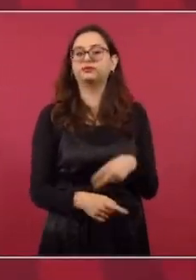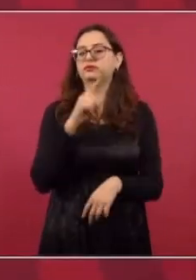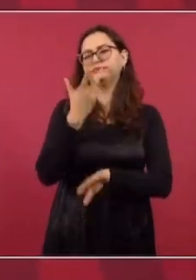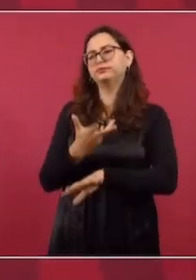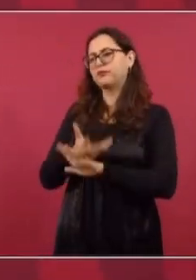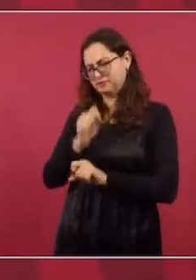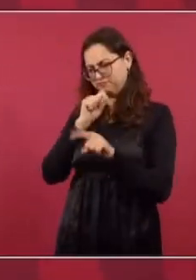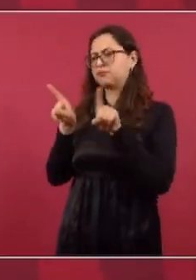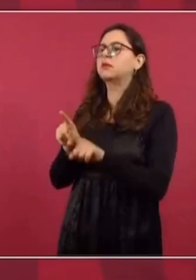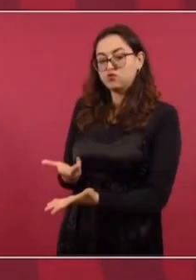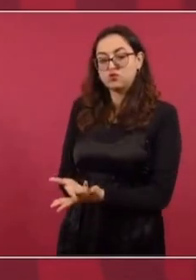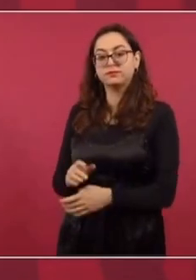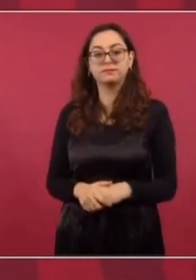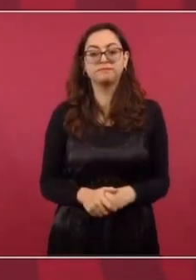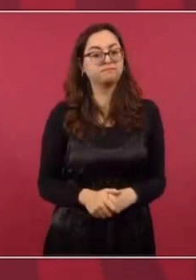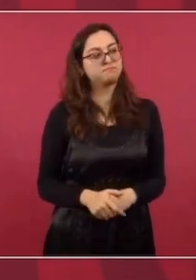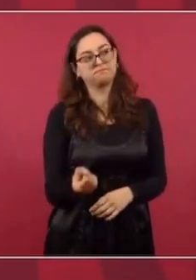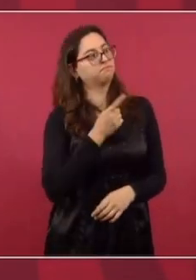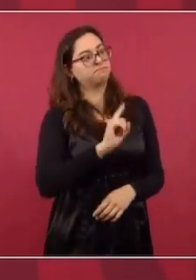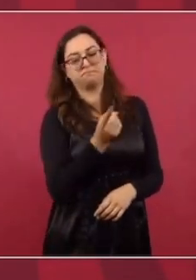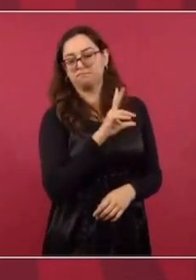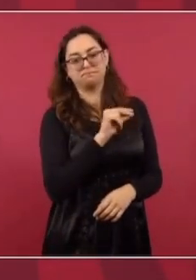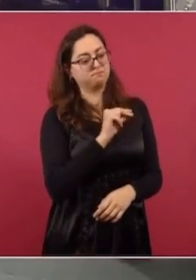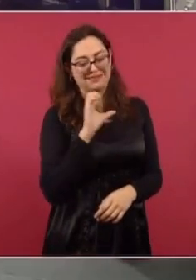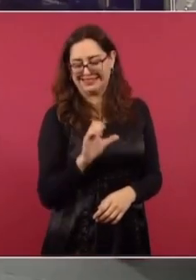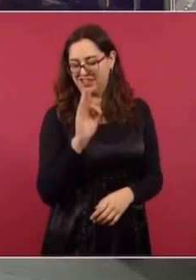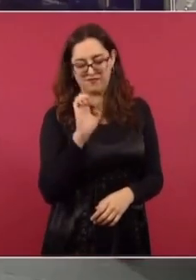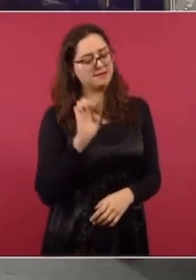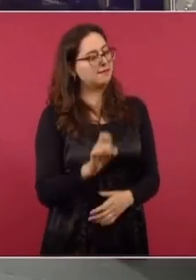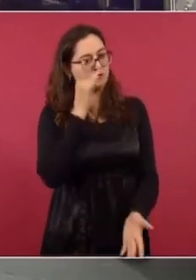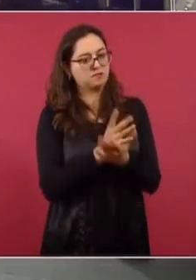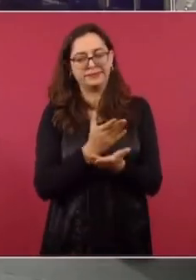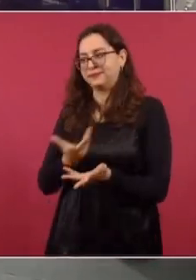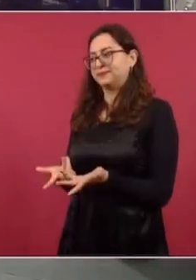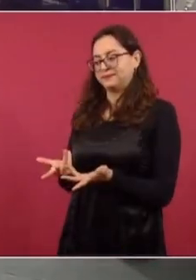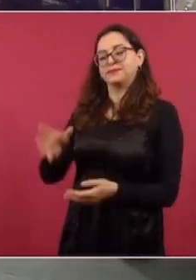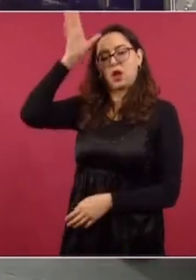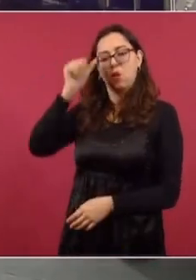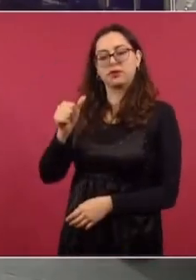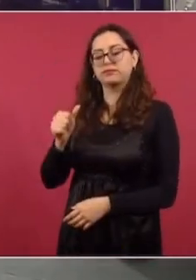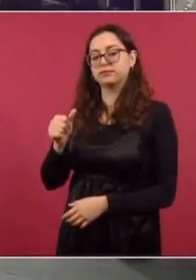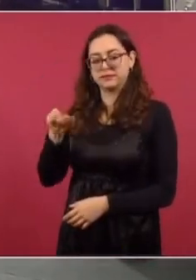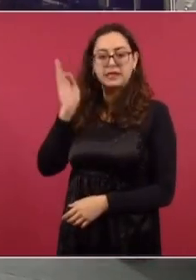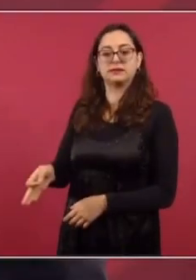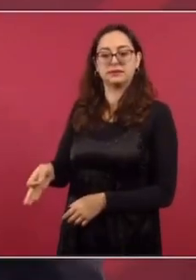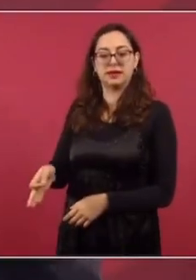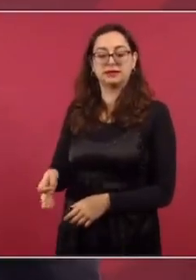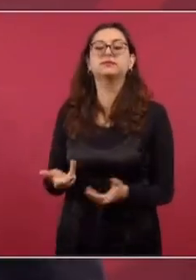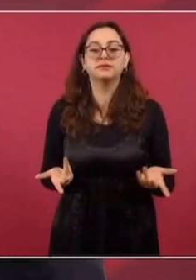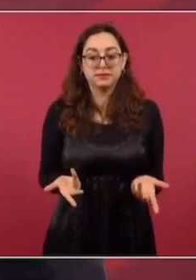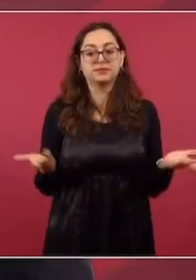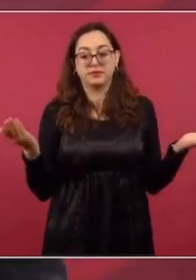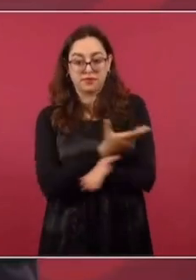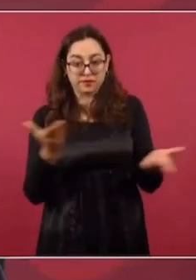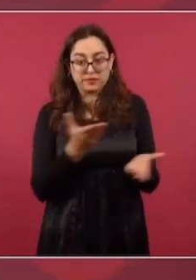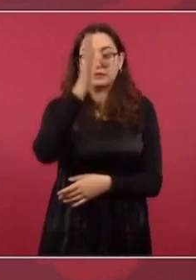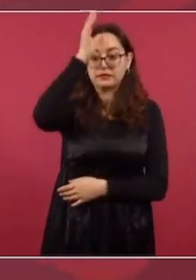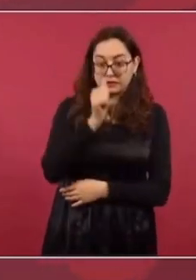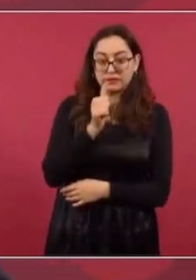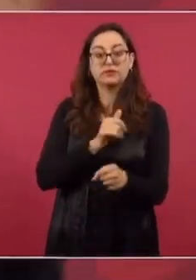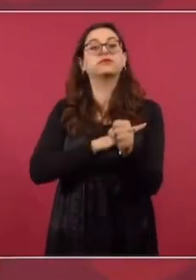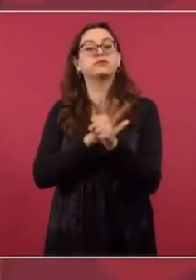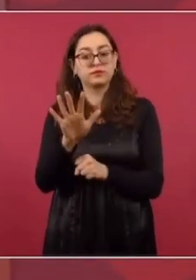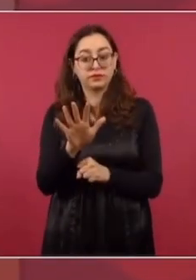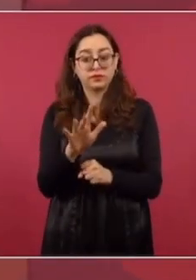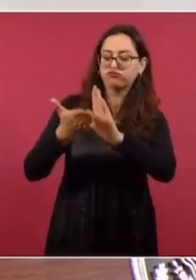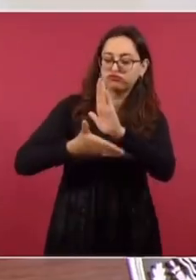que fue su inversión privada. Al final se aceptó lo de la Comisión Federal y para llegar al acuerdo se combinó de que en la